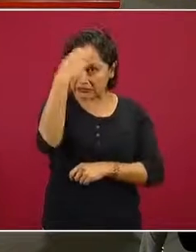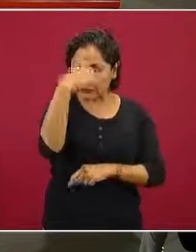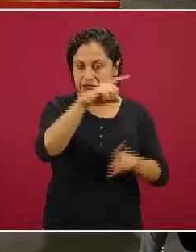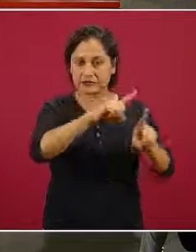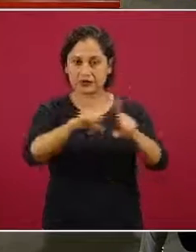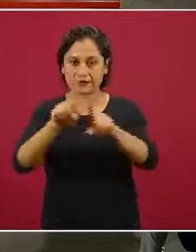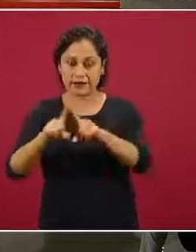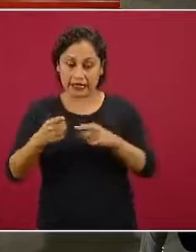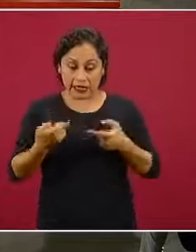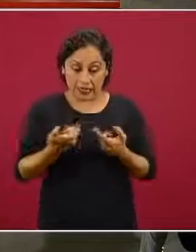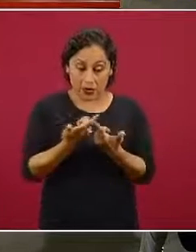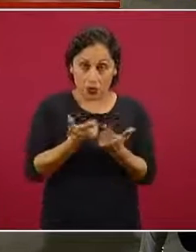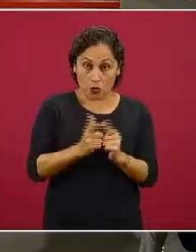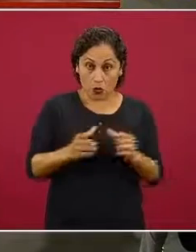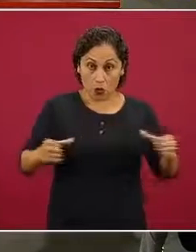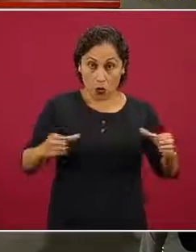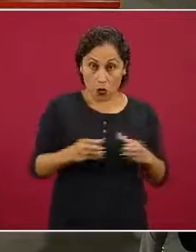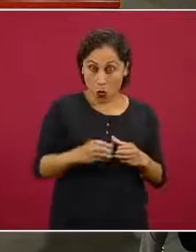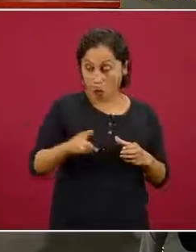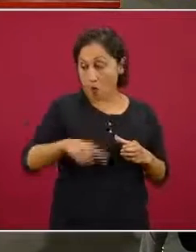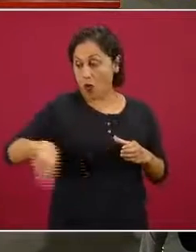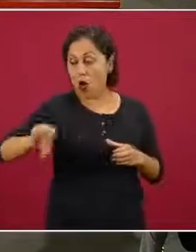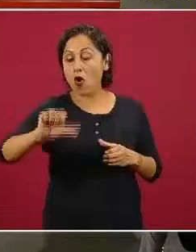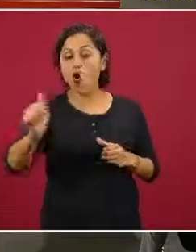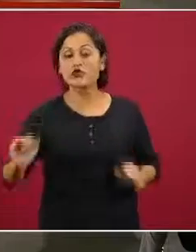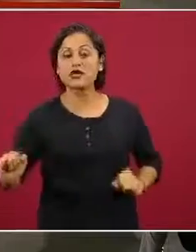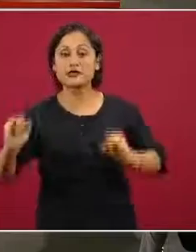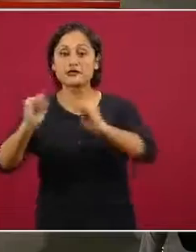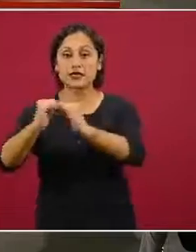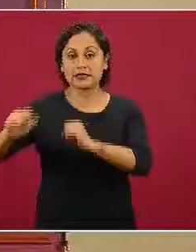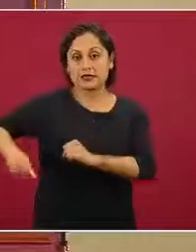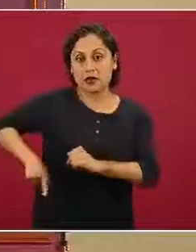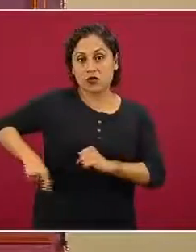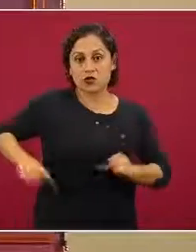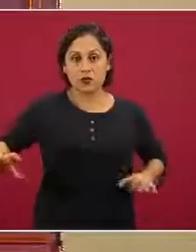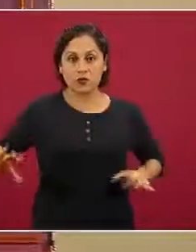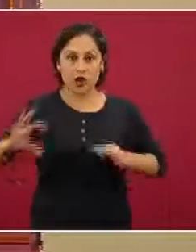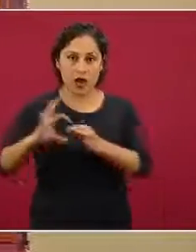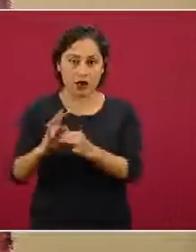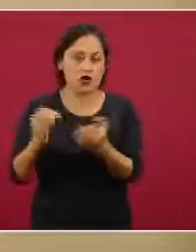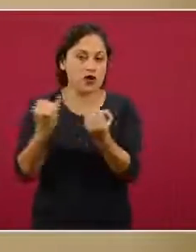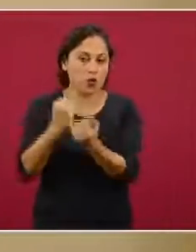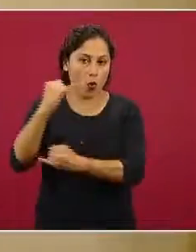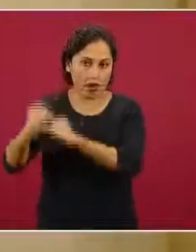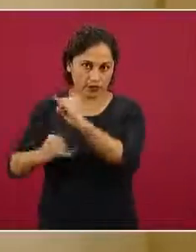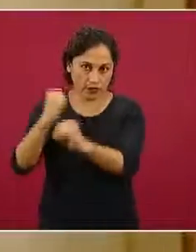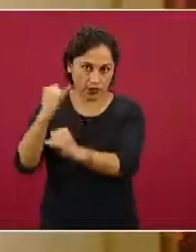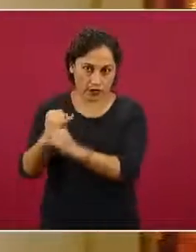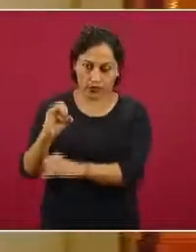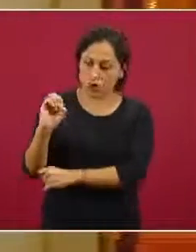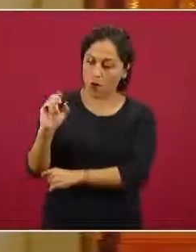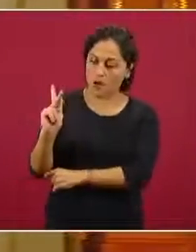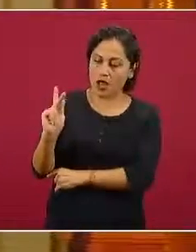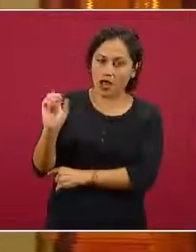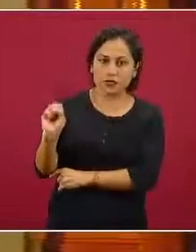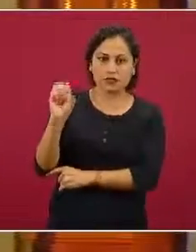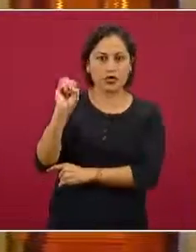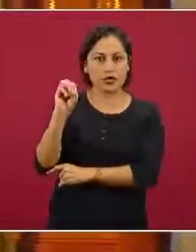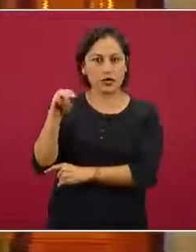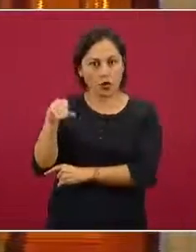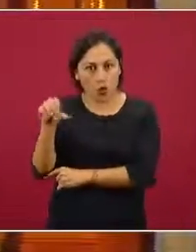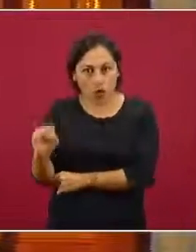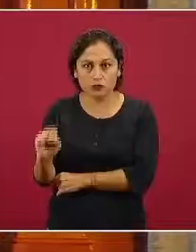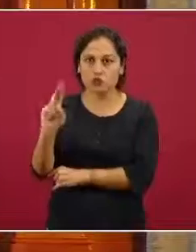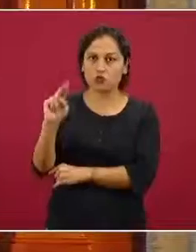estrecha no solamente con instancias de gobierno aquí aprovecho también la participación con OPS con FAO con UNICEF estas agencias internacionales han sido